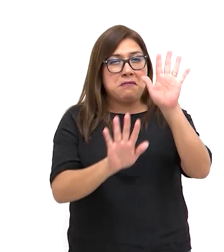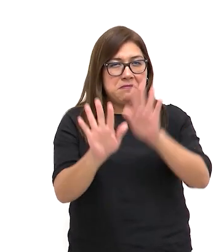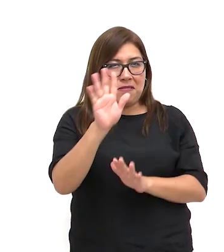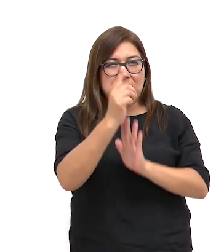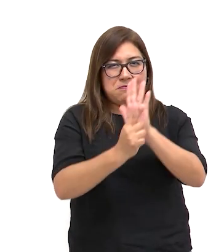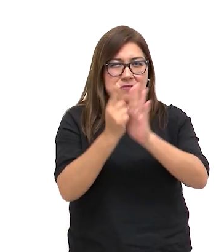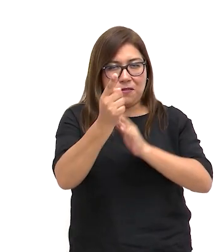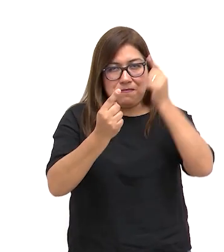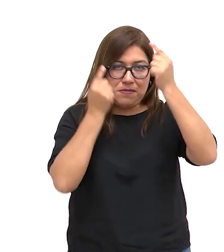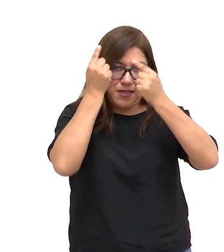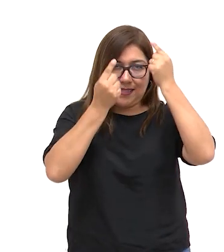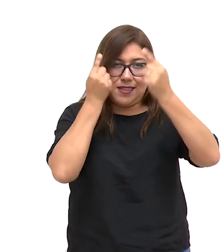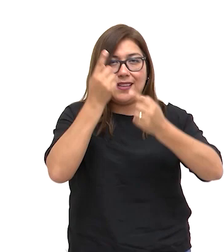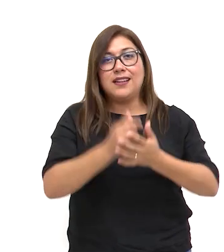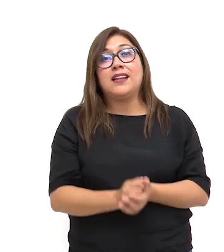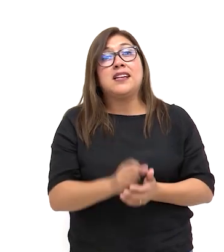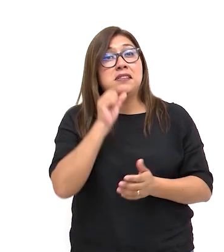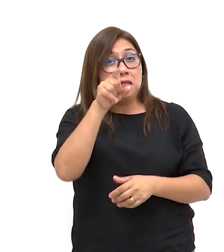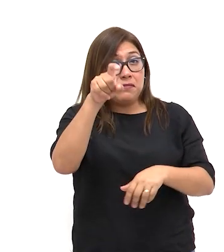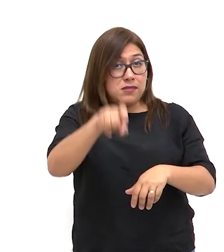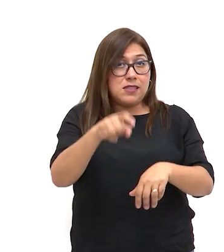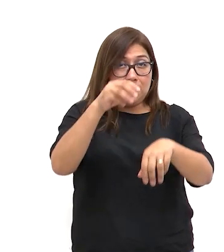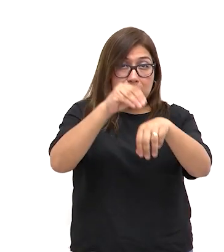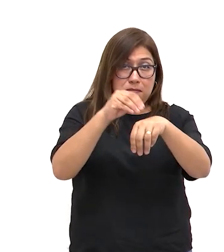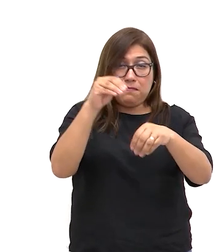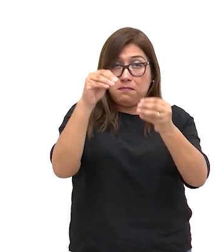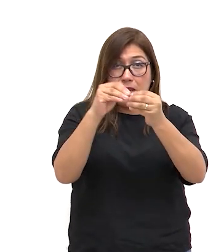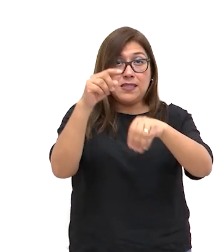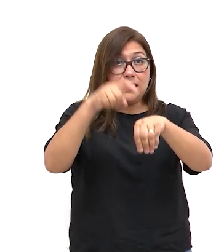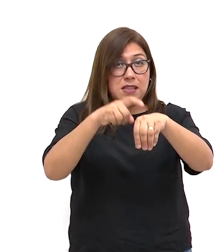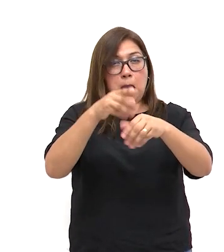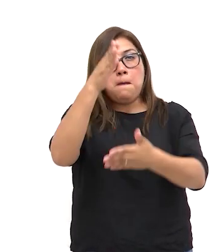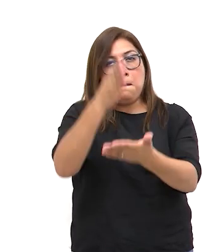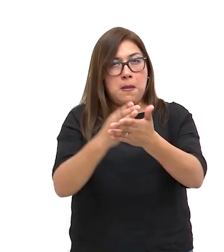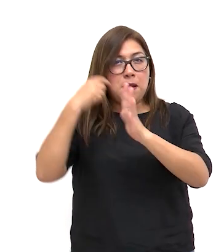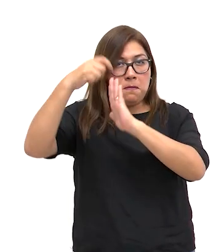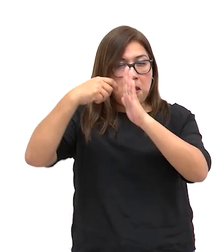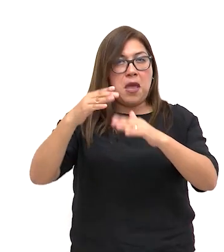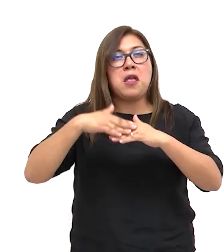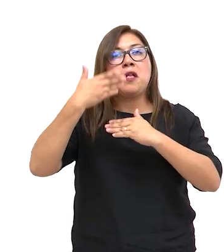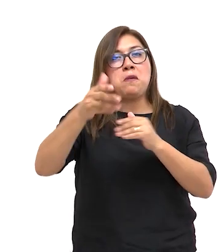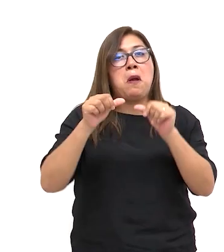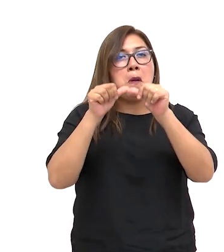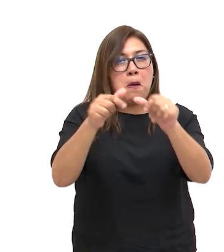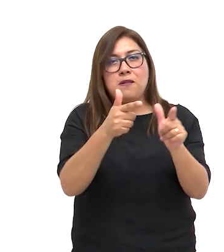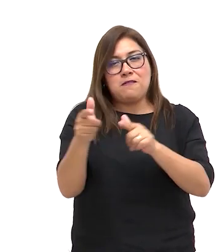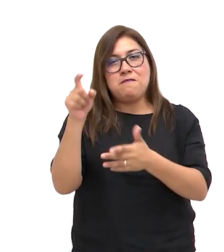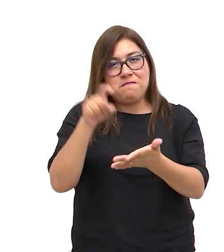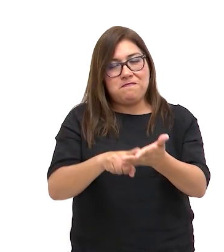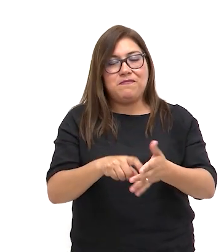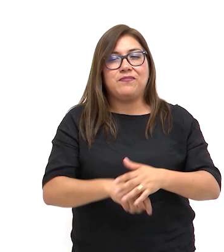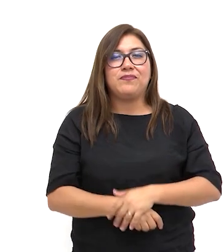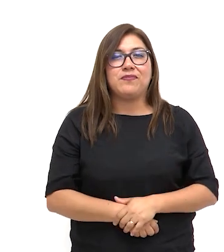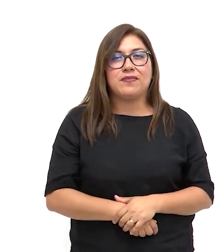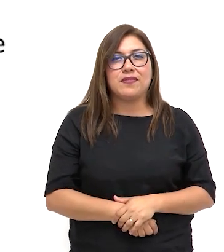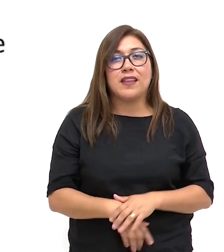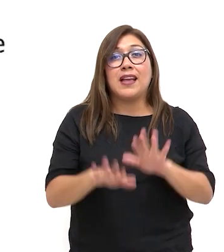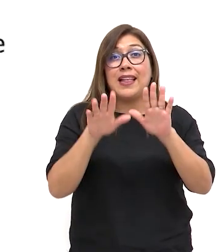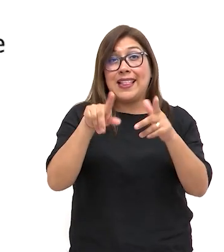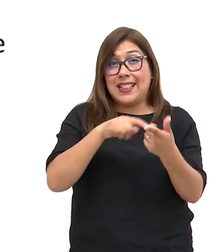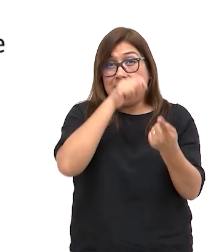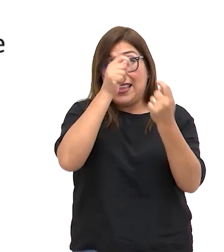Tómate 15 segundos para reflexionar. Si necesitas más tiempo, puedes pausar el video y continuar cuando estés lista o listo.